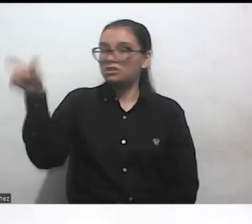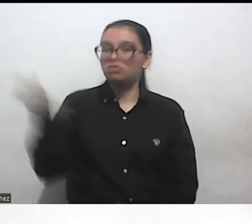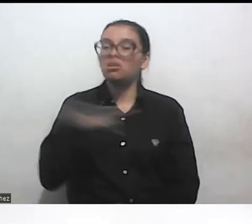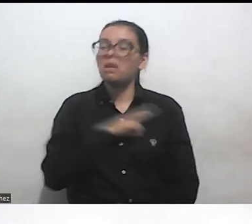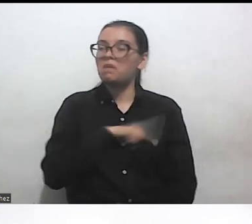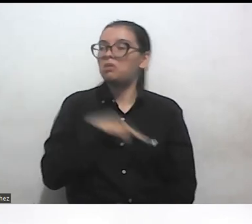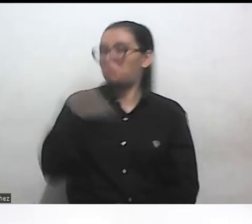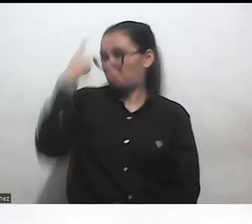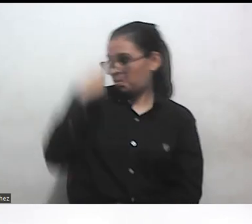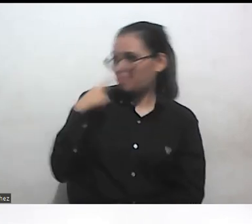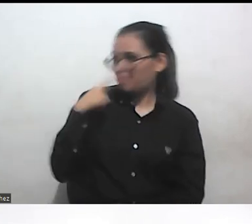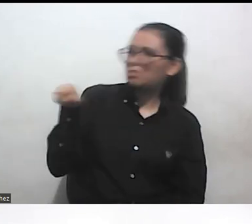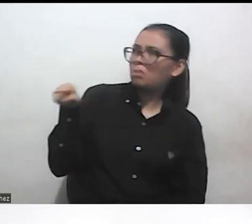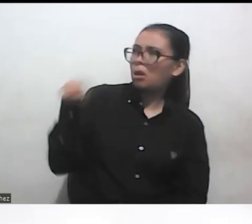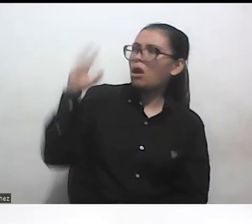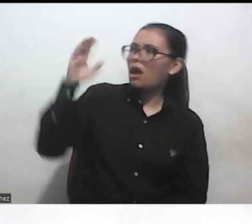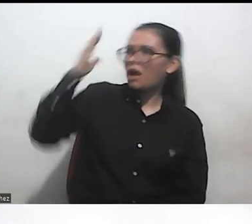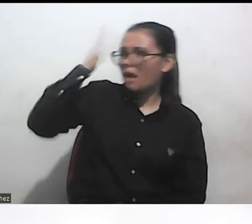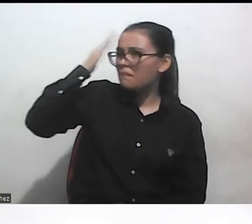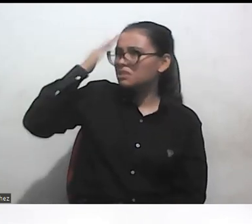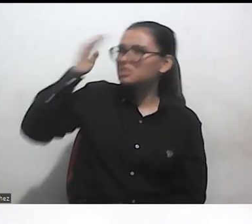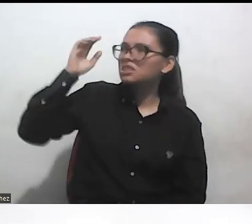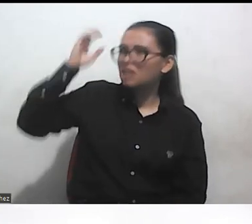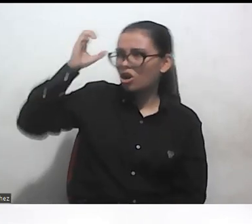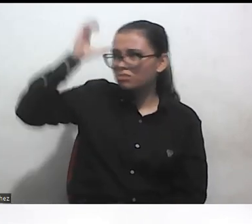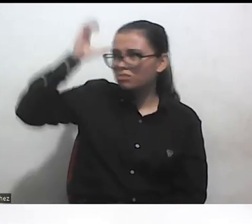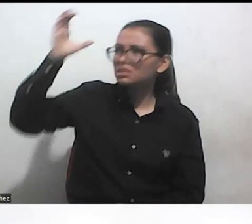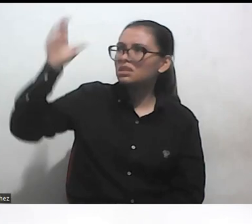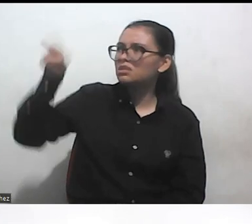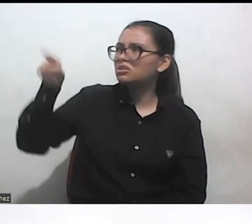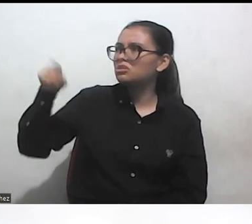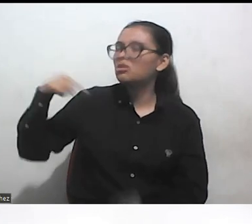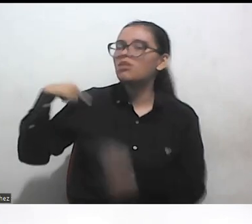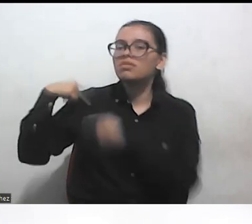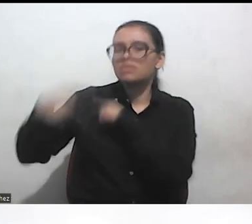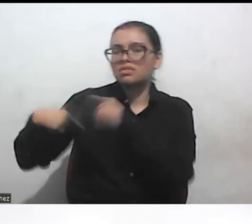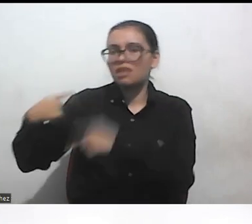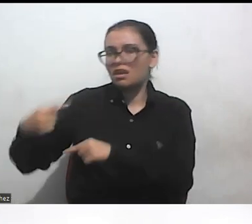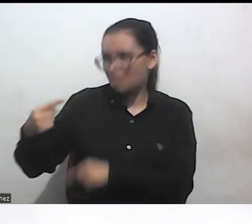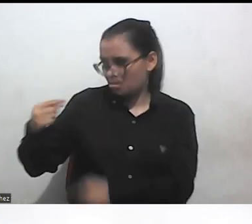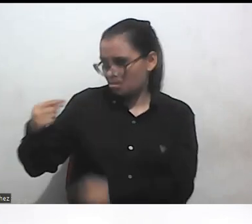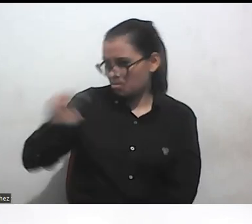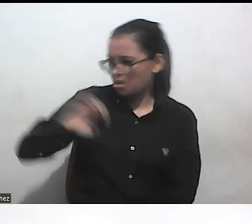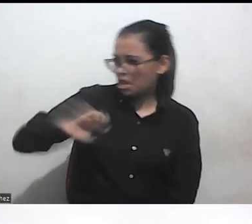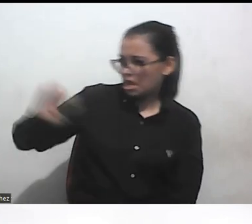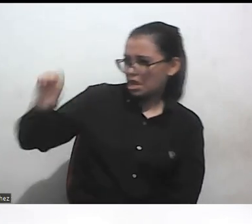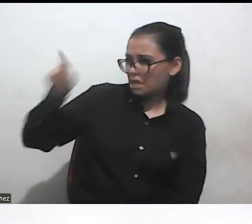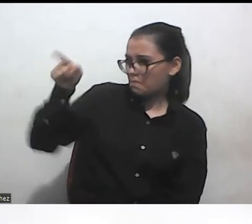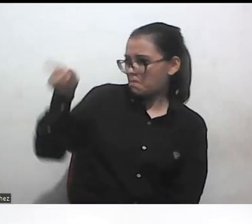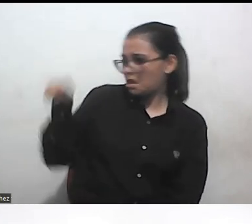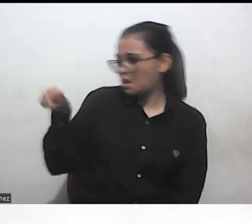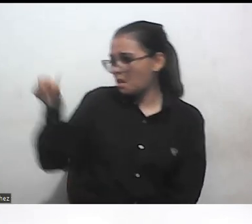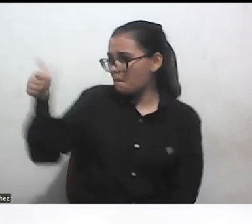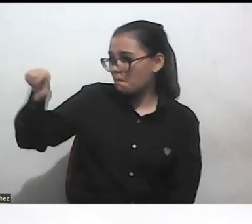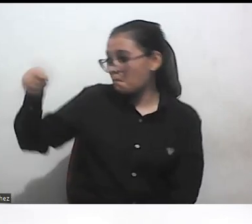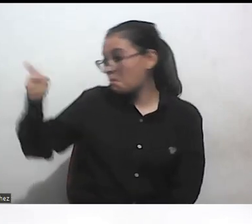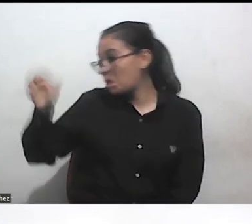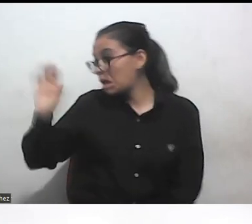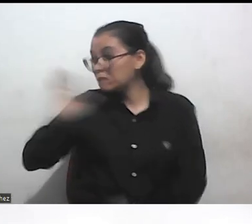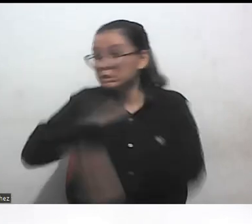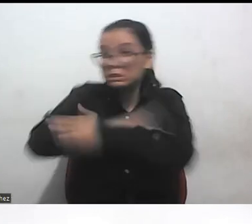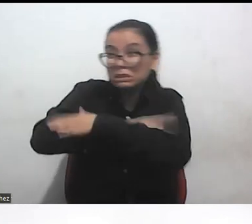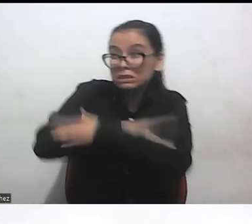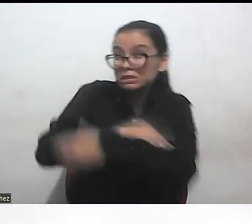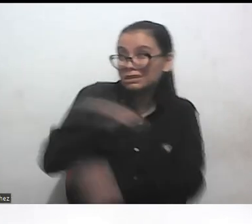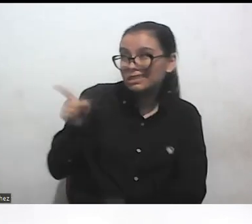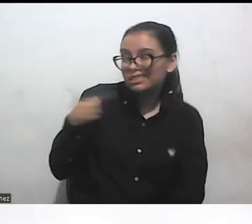o la capacidad de producir y reproducirse tener éxito o comportarse entre comillas. Es importante